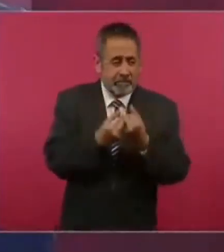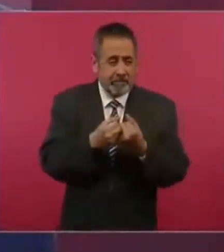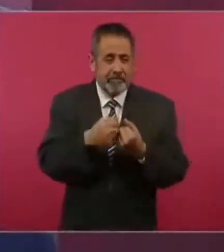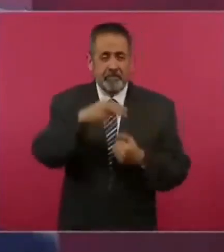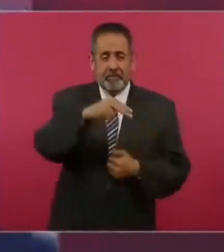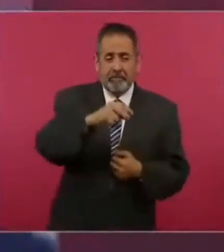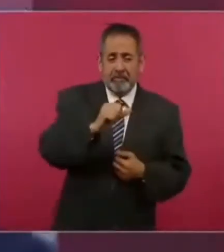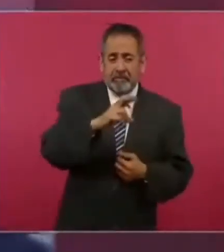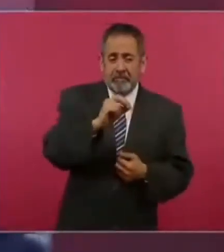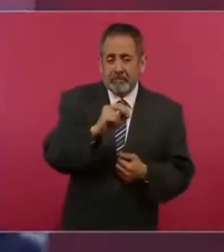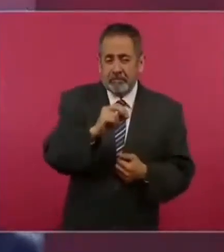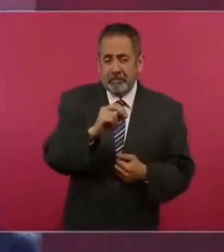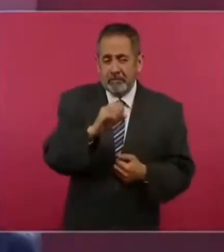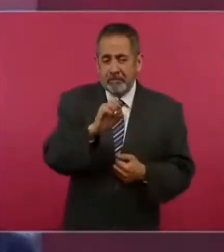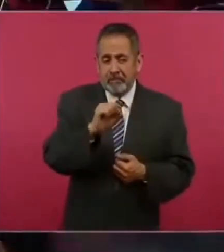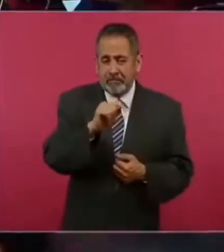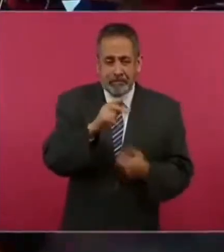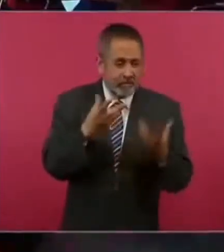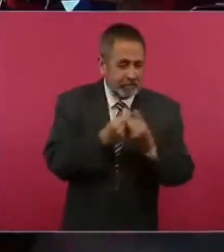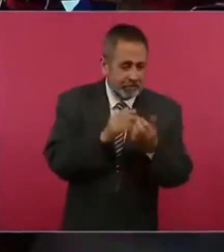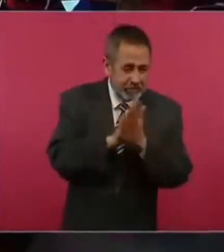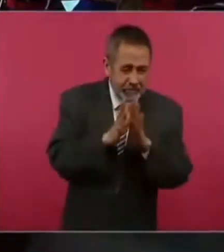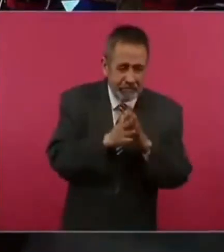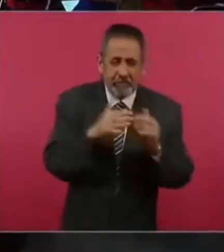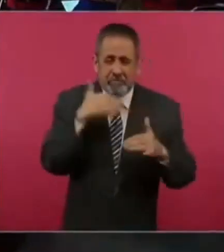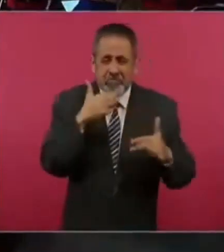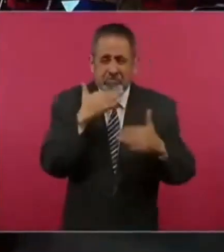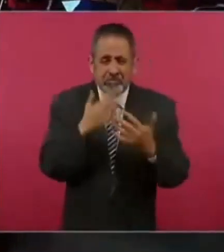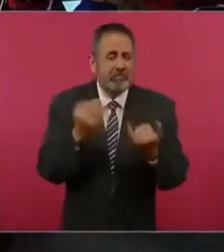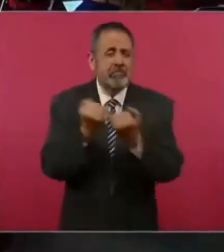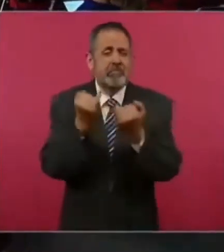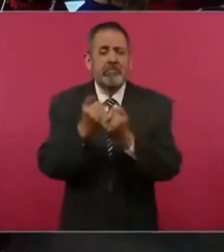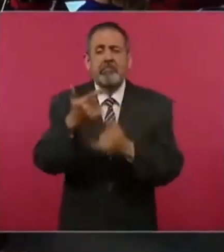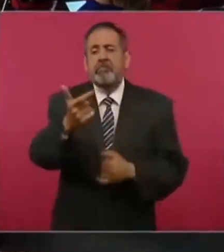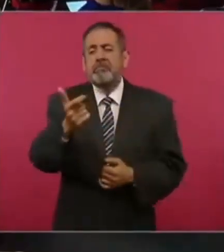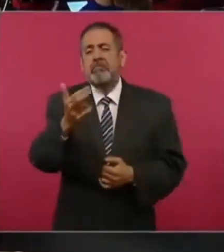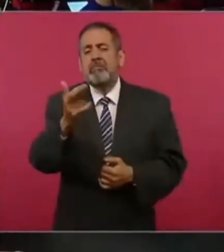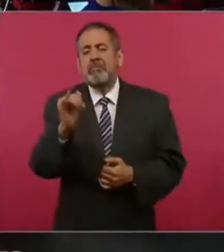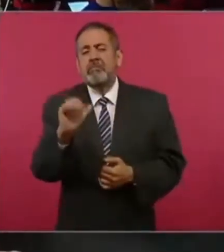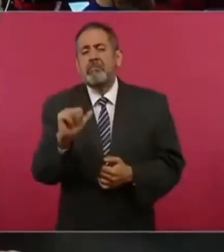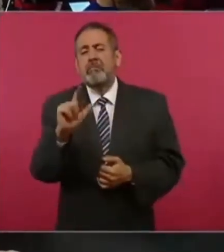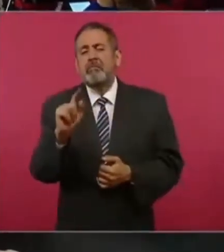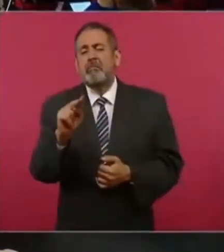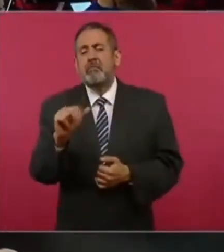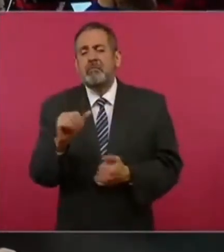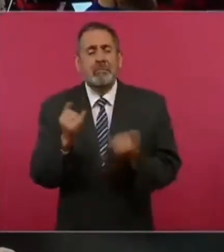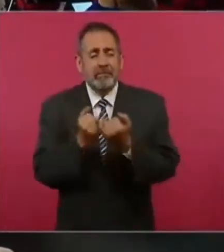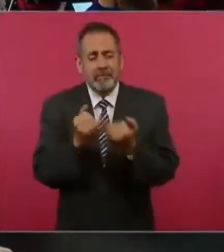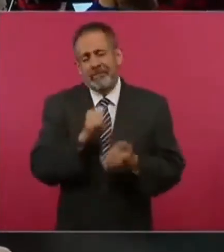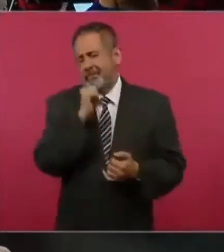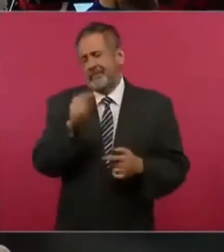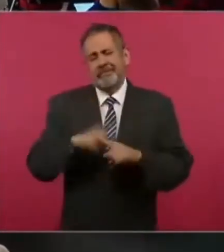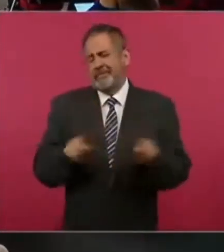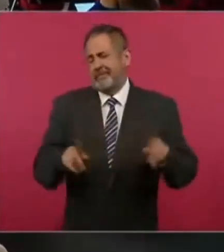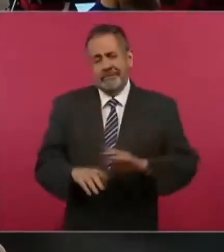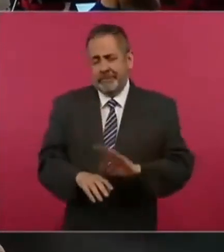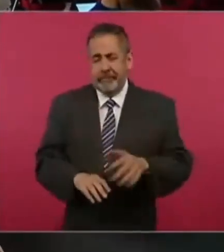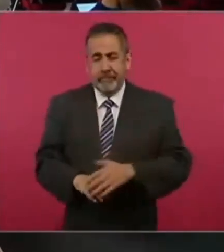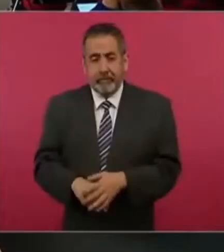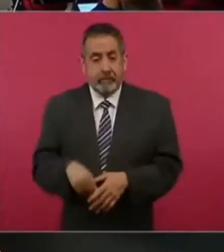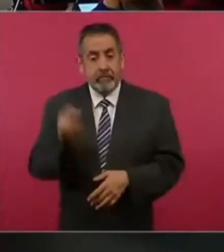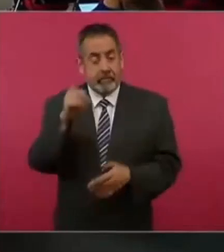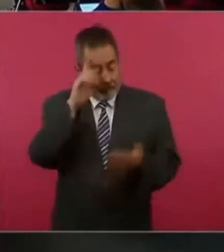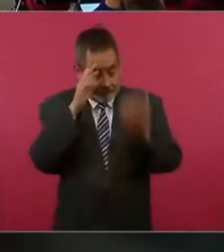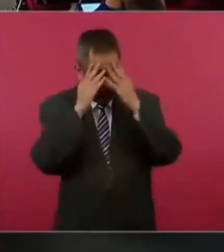y ¿cómo se llama el señor que está detenido allá? García Luna, pero López